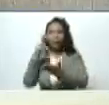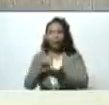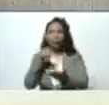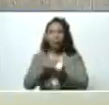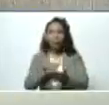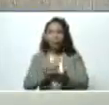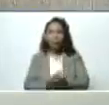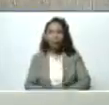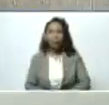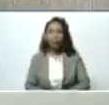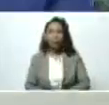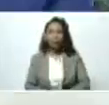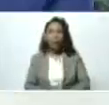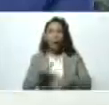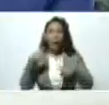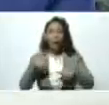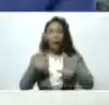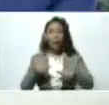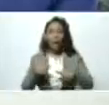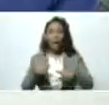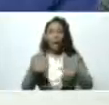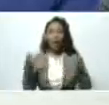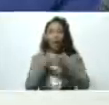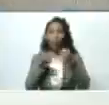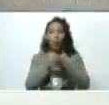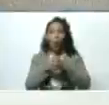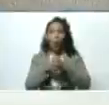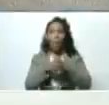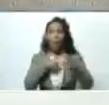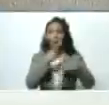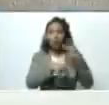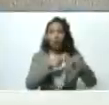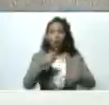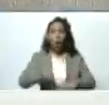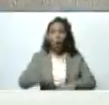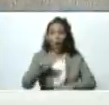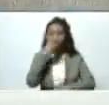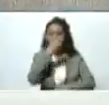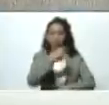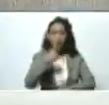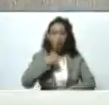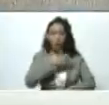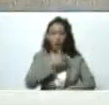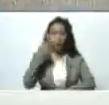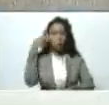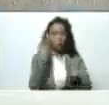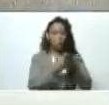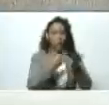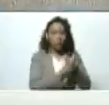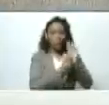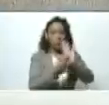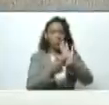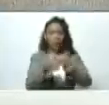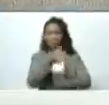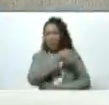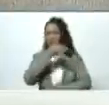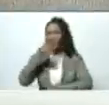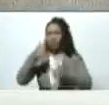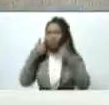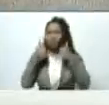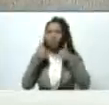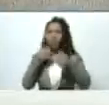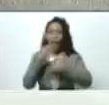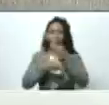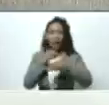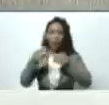en esta unidad productiva que iba a visitar hoy y que quiero mostrar para que vean la maravilla que se